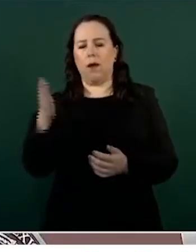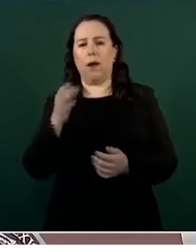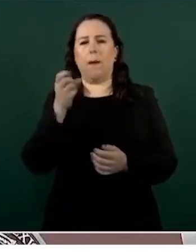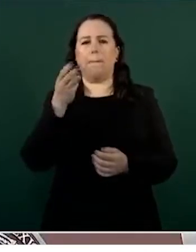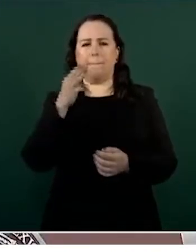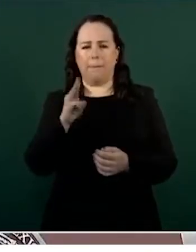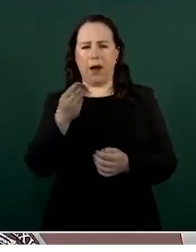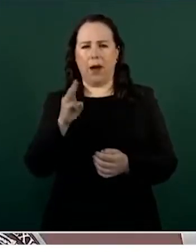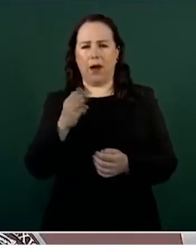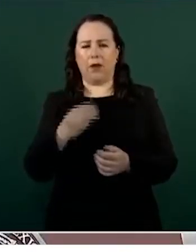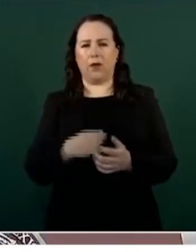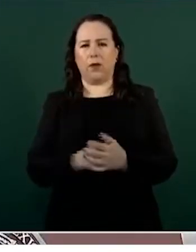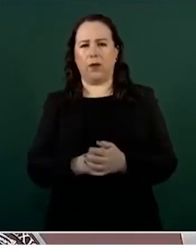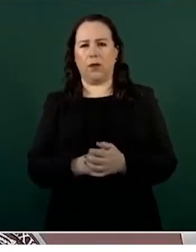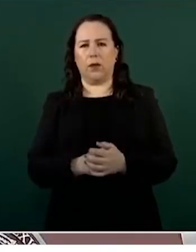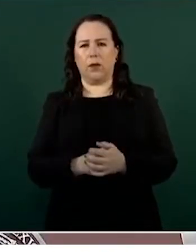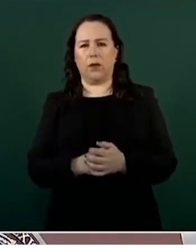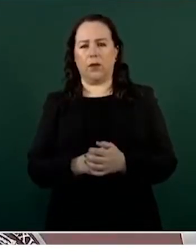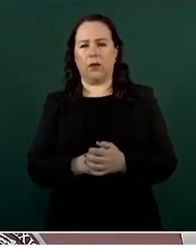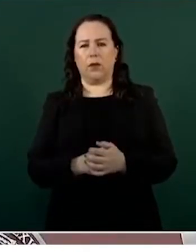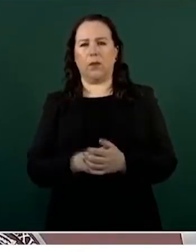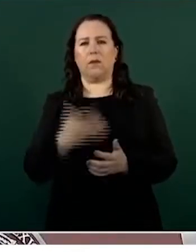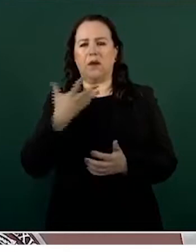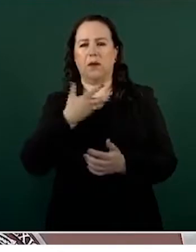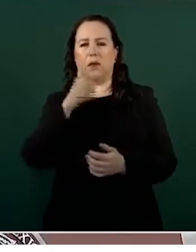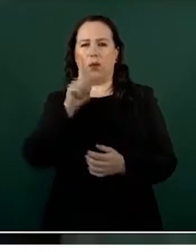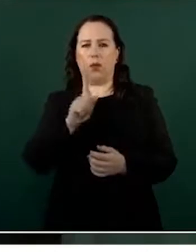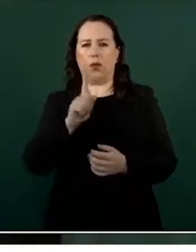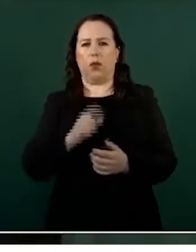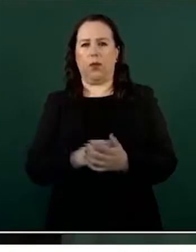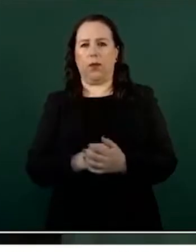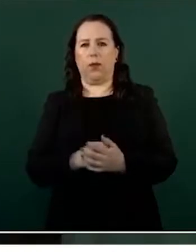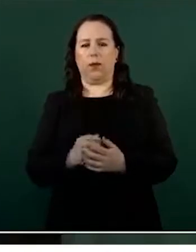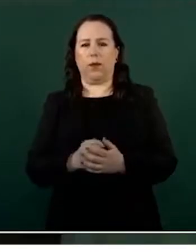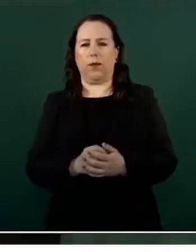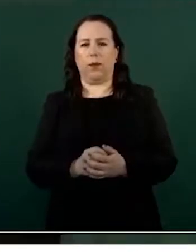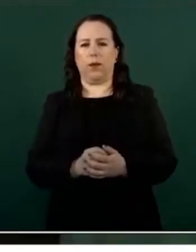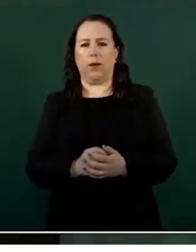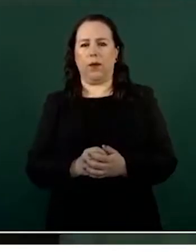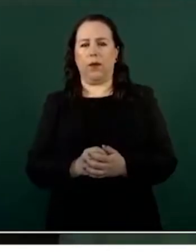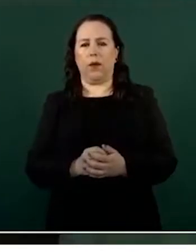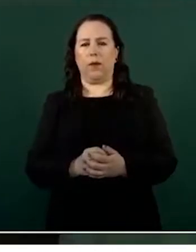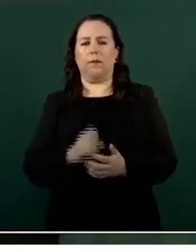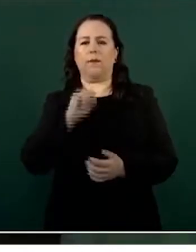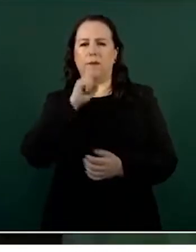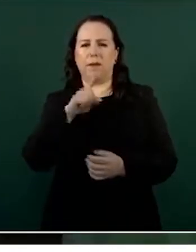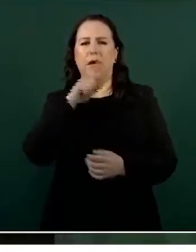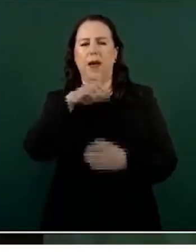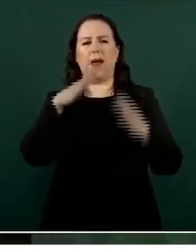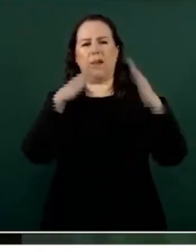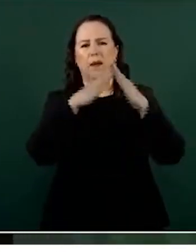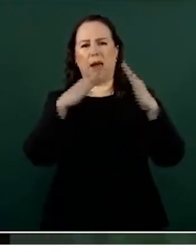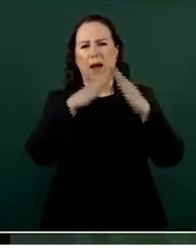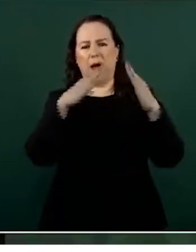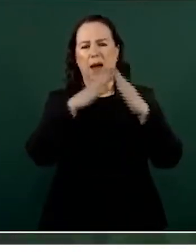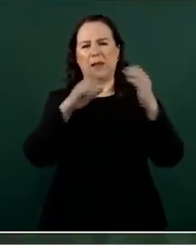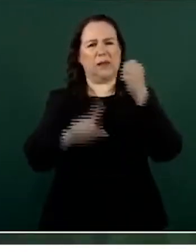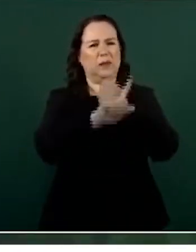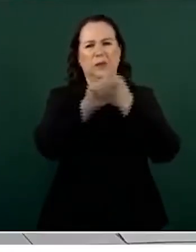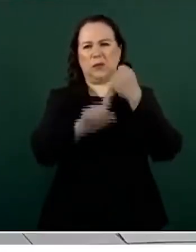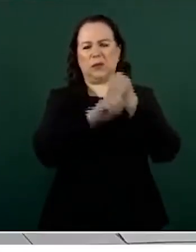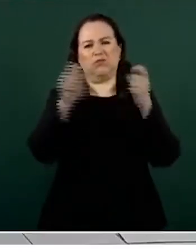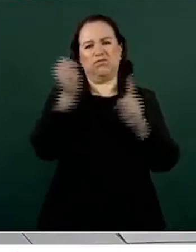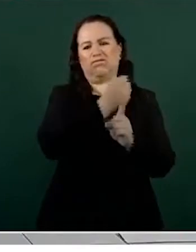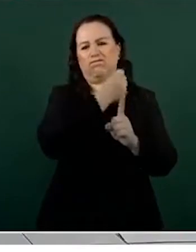habían tenido solamente uno. En cuanto a violencia familiar, también un delito que va con una